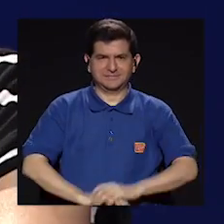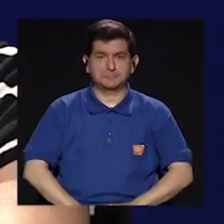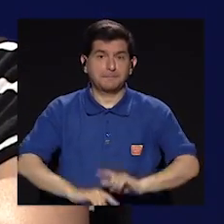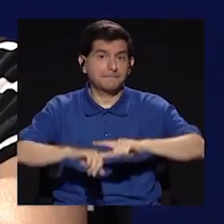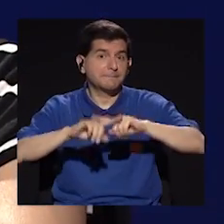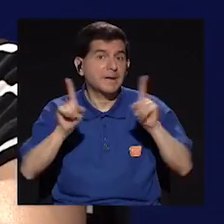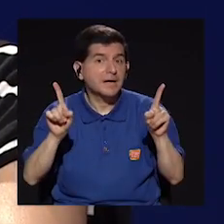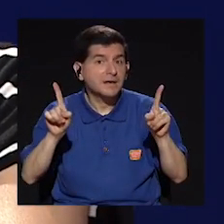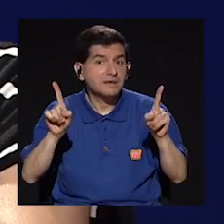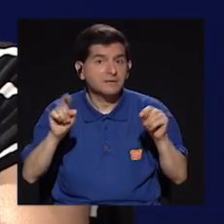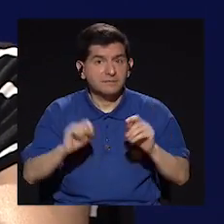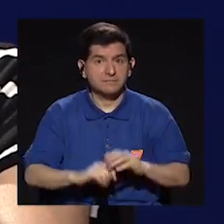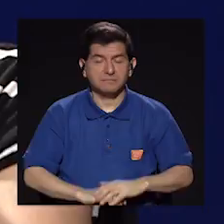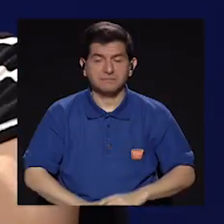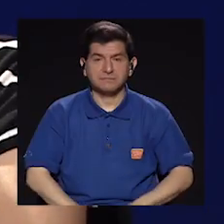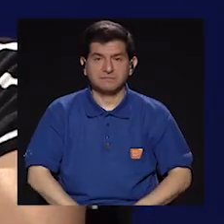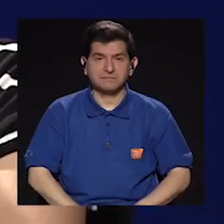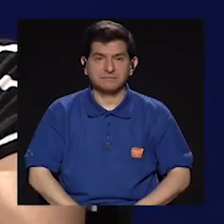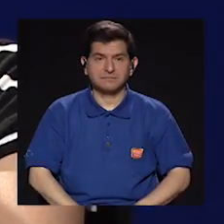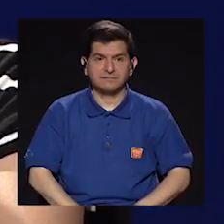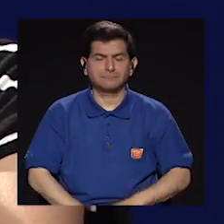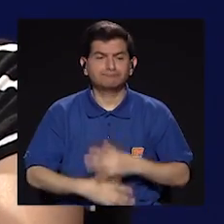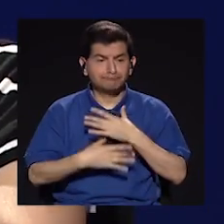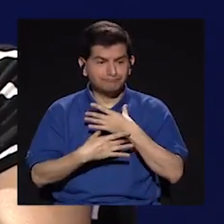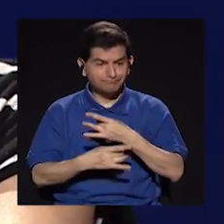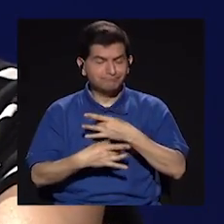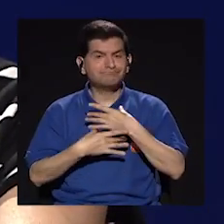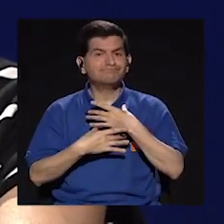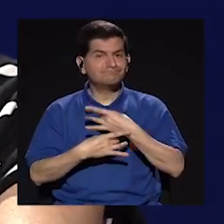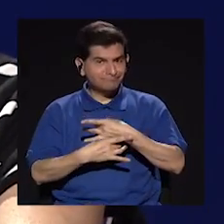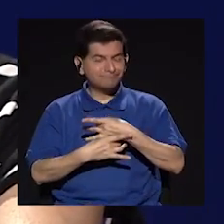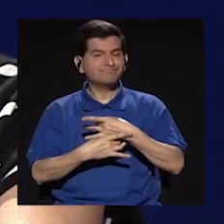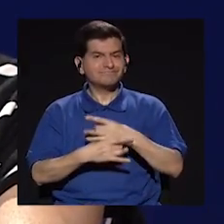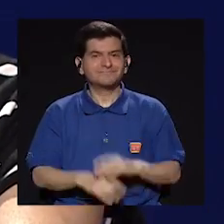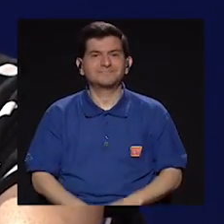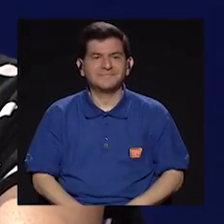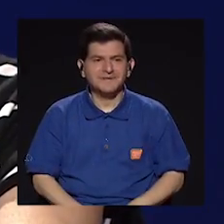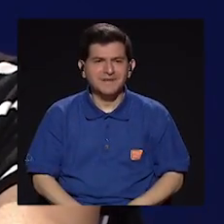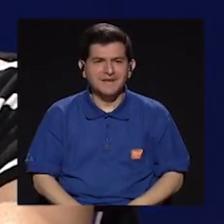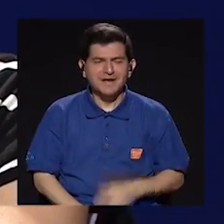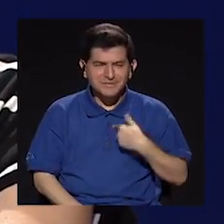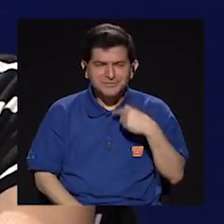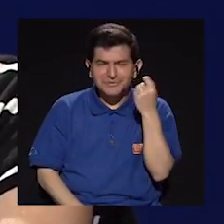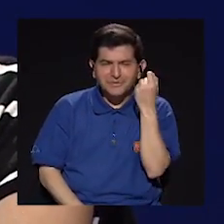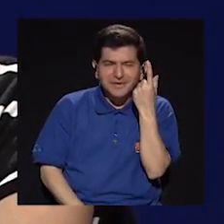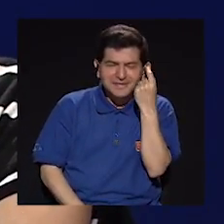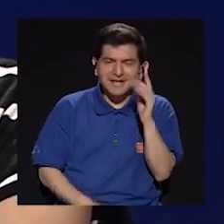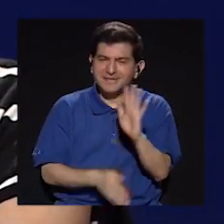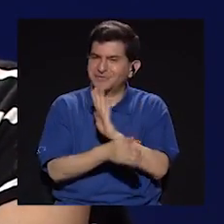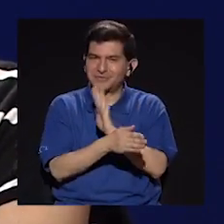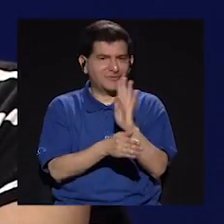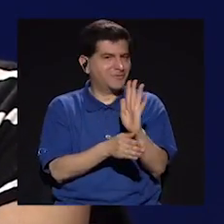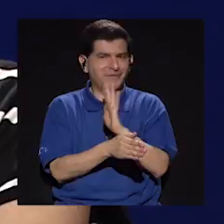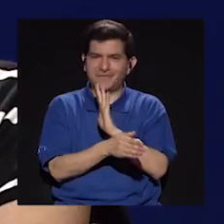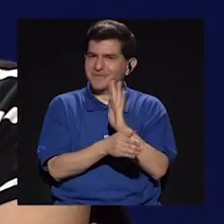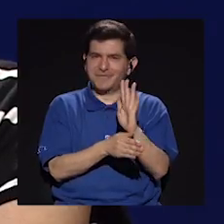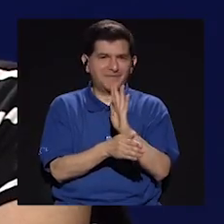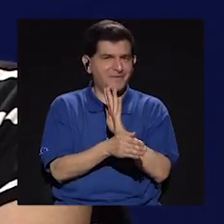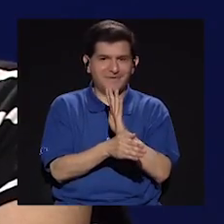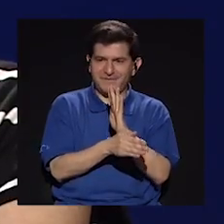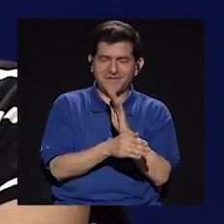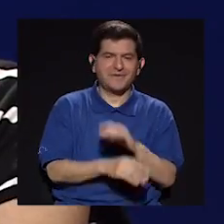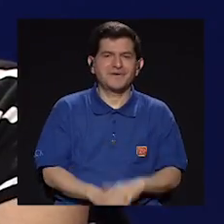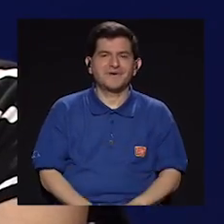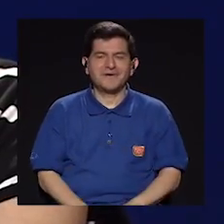y así. Pero es curioso porque cada vez más entiendo que no es una película